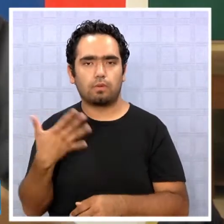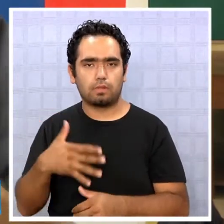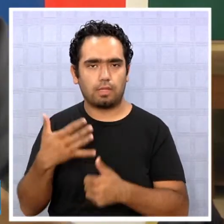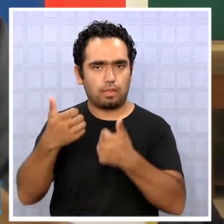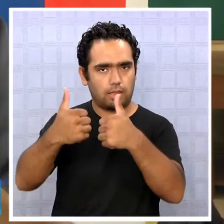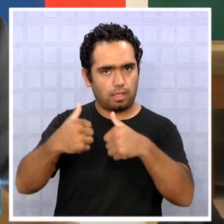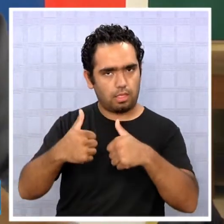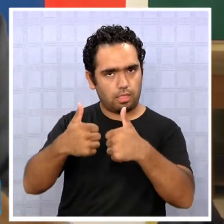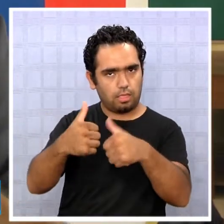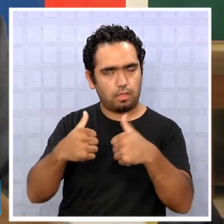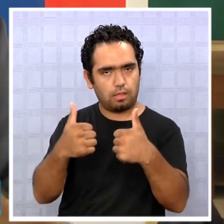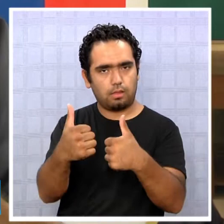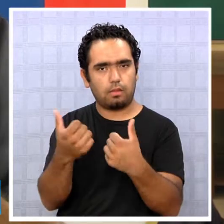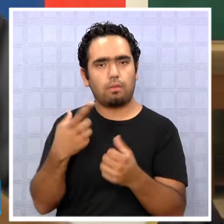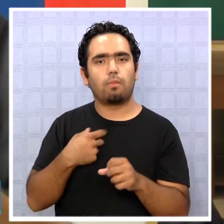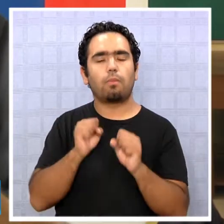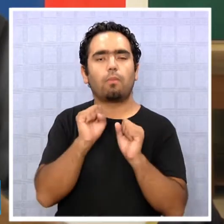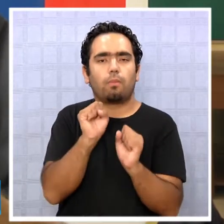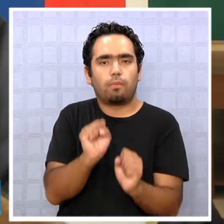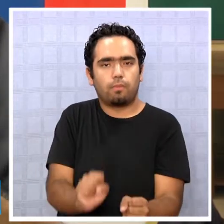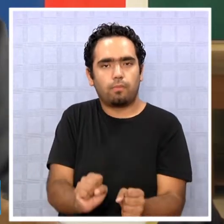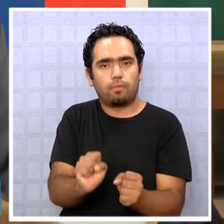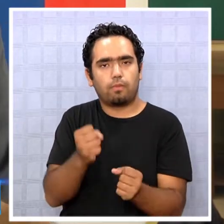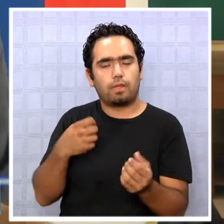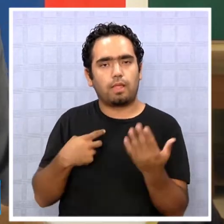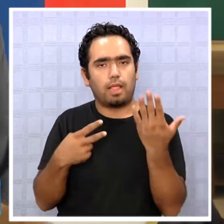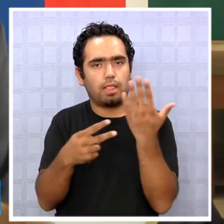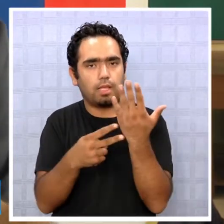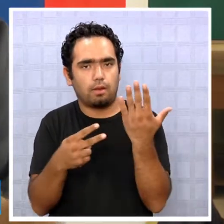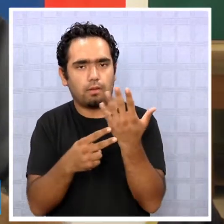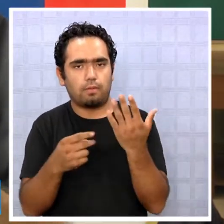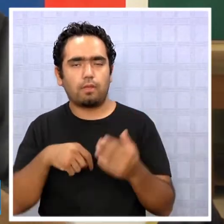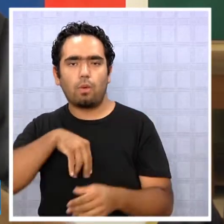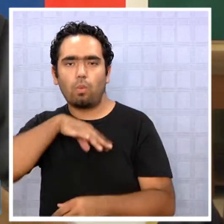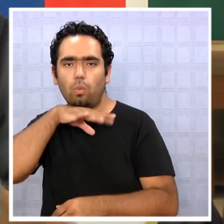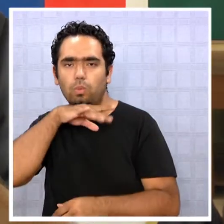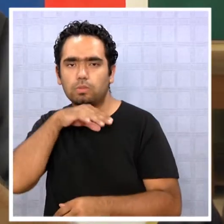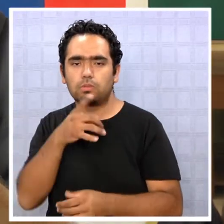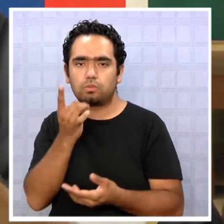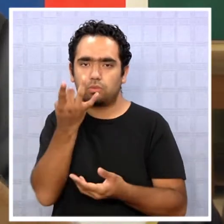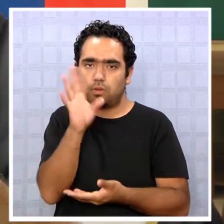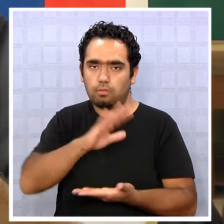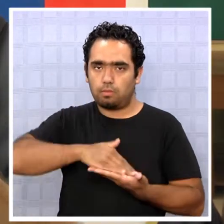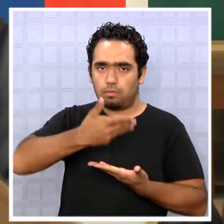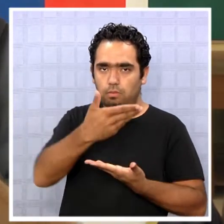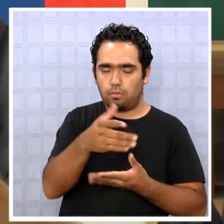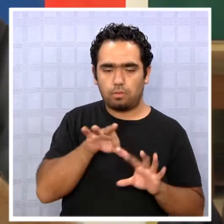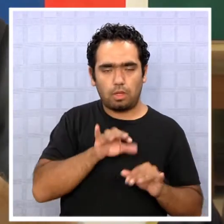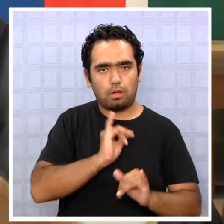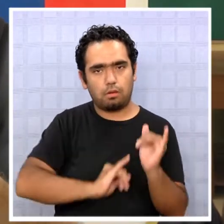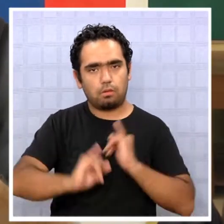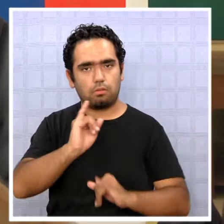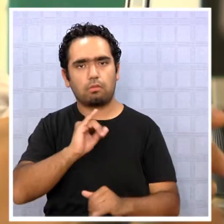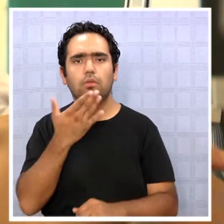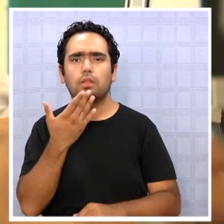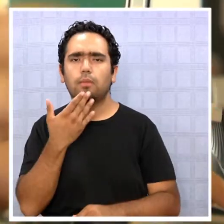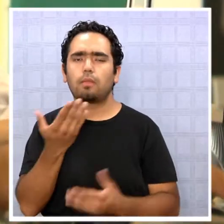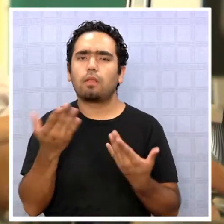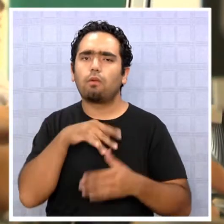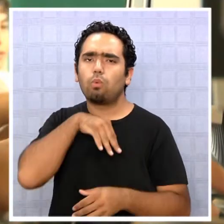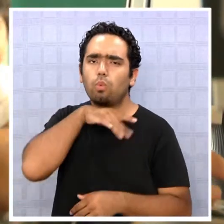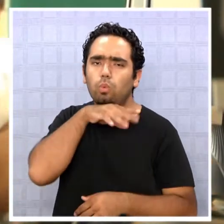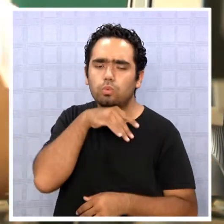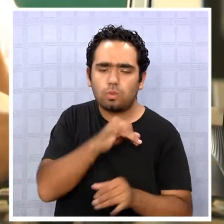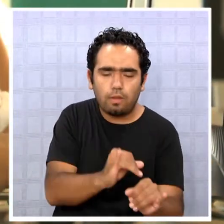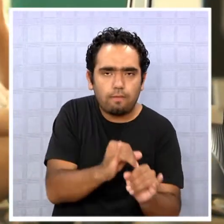a lo que significa las TIC, porque no es solo utilizar el computador, no es solo navegar, sino que el uso que le damos a la información que obtenemos a través de esta